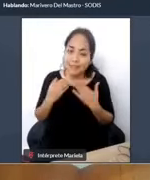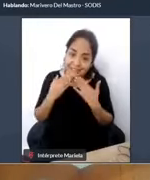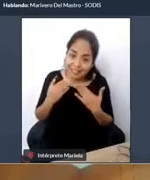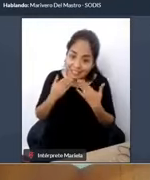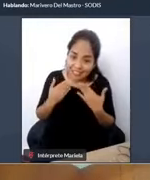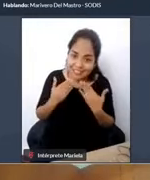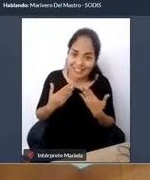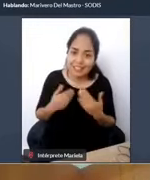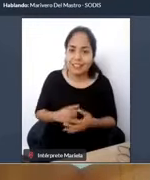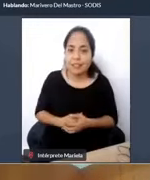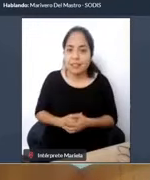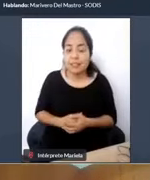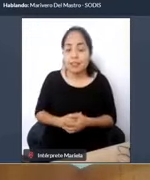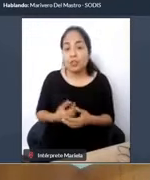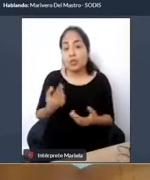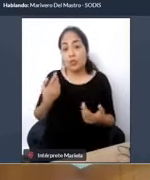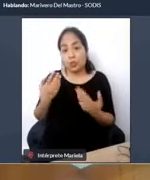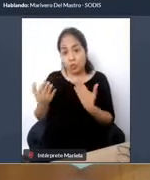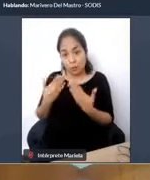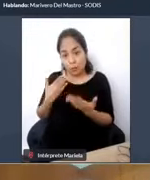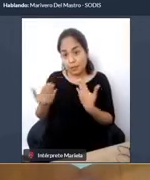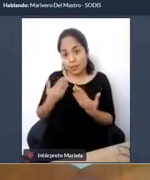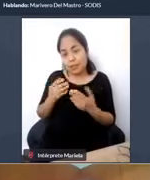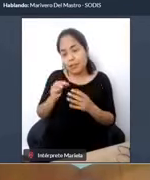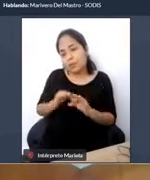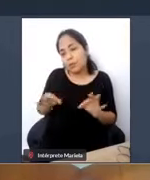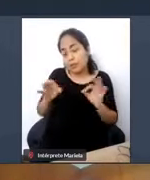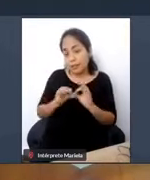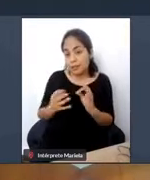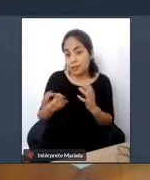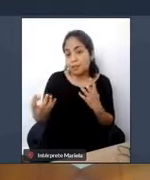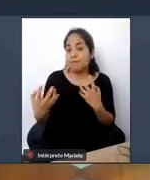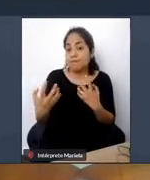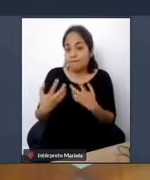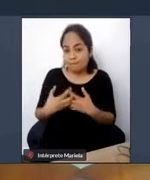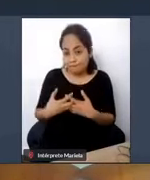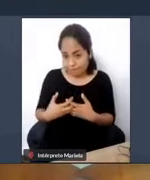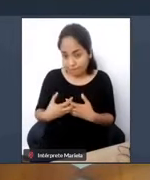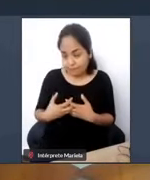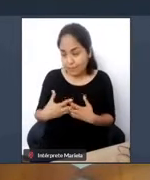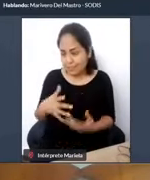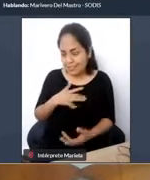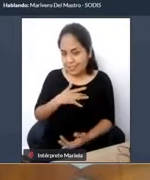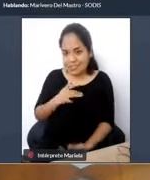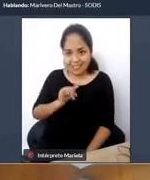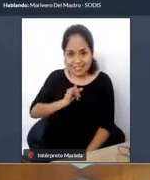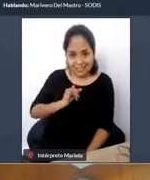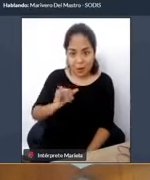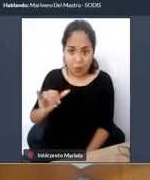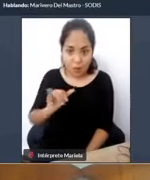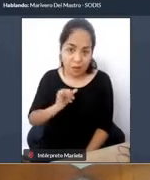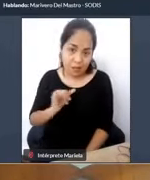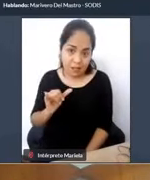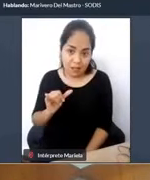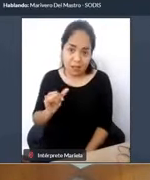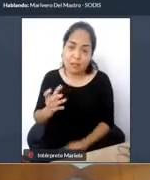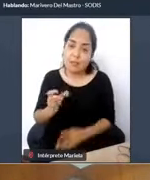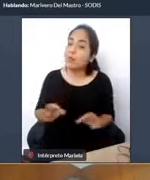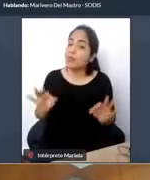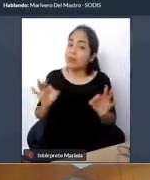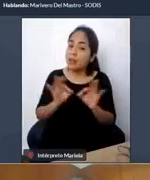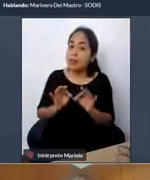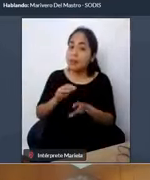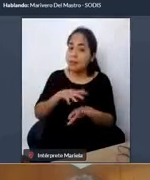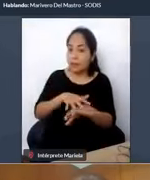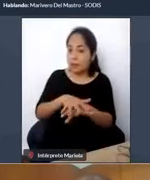Que justamente de lo que quería hablar, ¿no? La empatía es el primer paso para poder lograr la inclusión plena en la